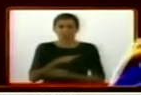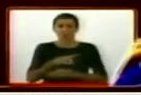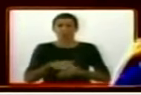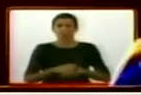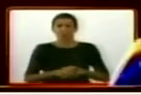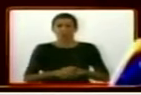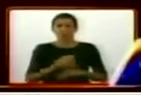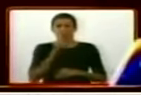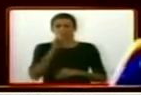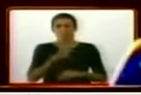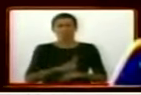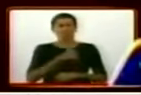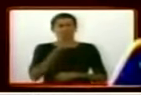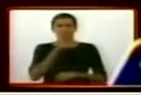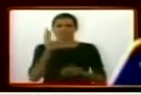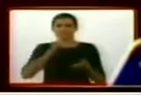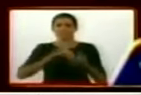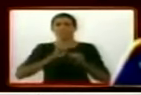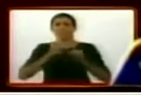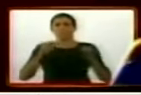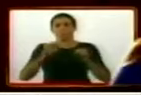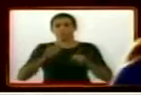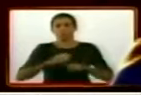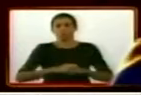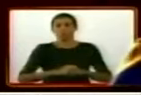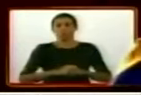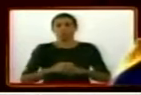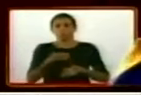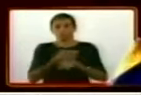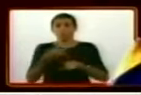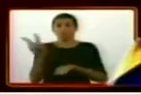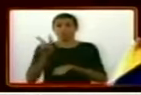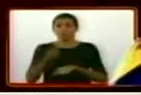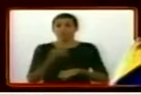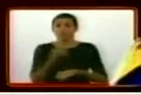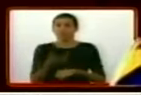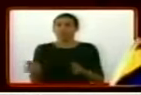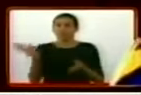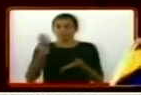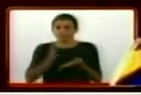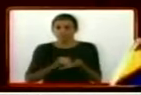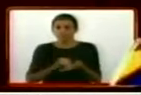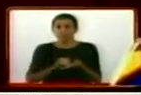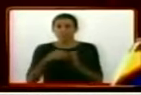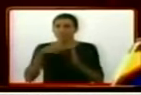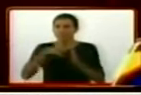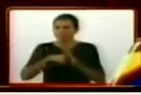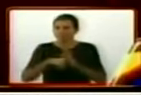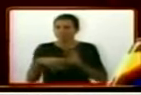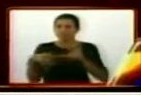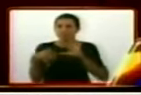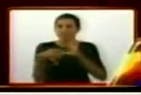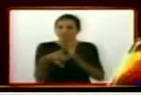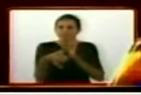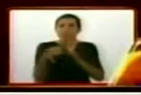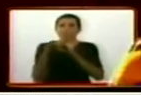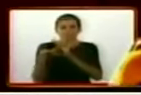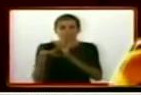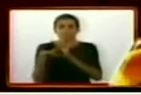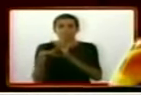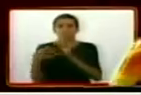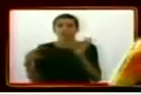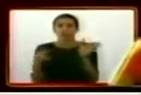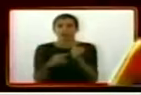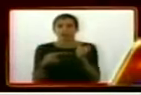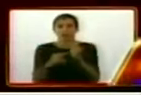cobarde crimen. El gobierno de la República Bolivariana de Venezuela reitera una vez más los profundos lazos que la unen con la República